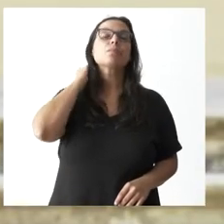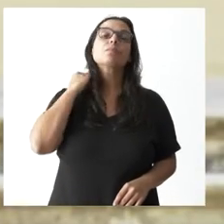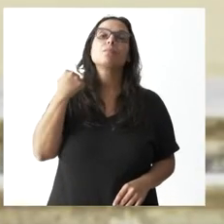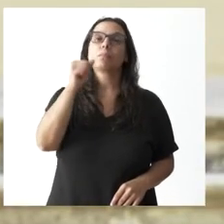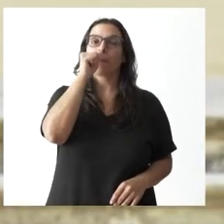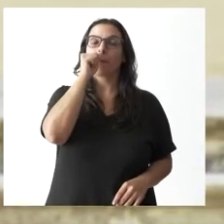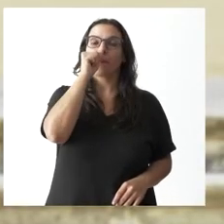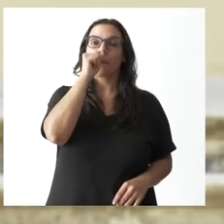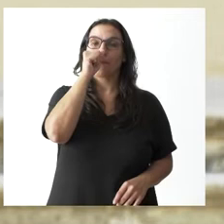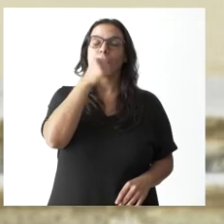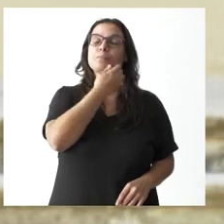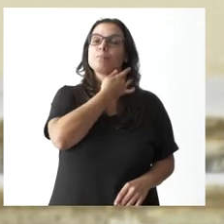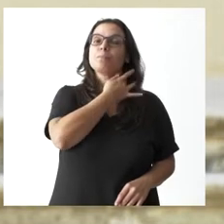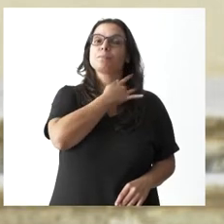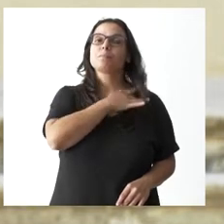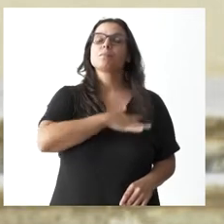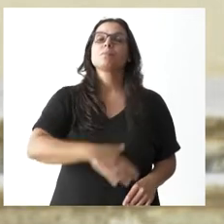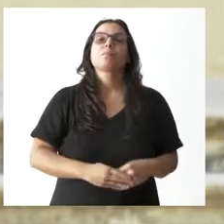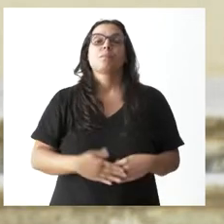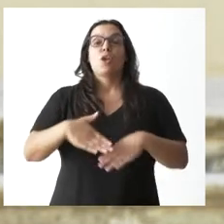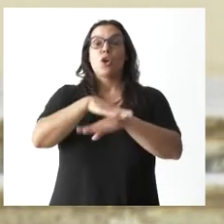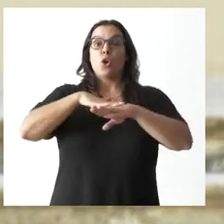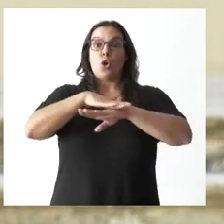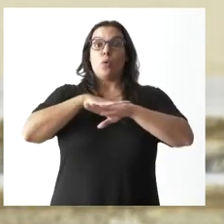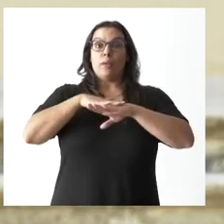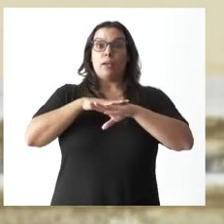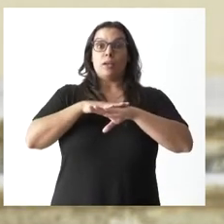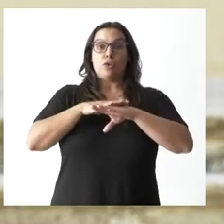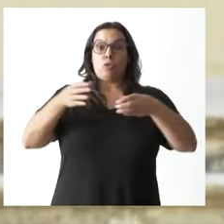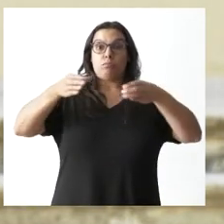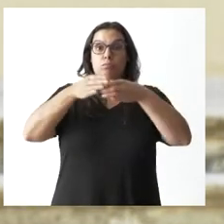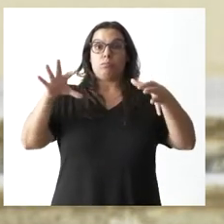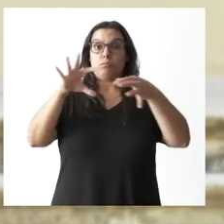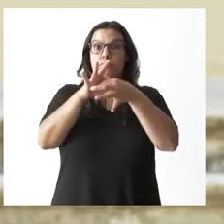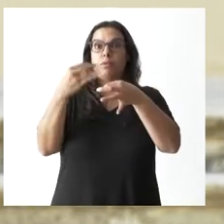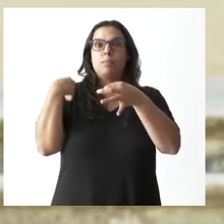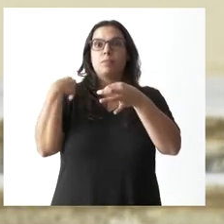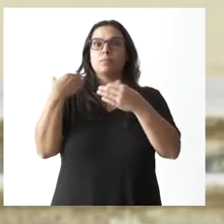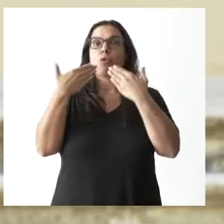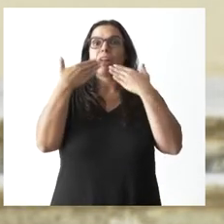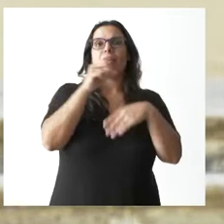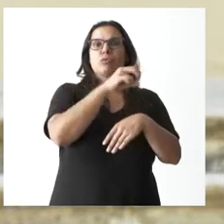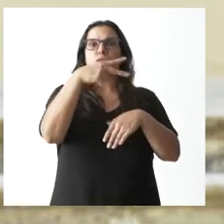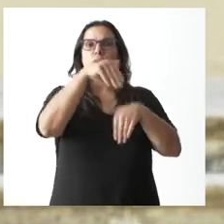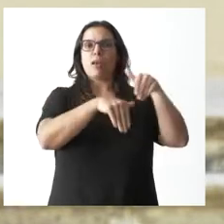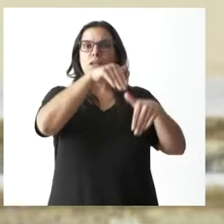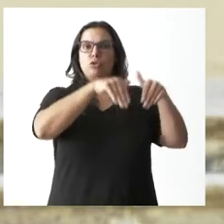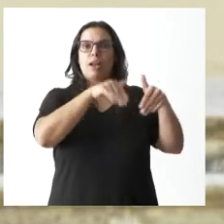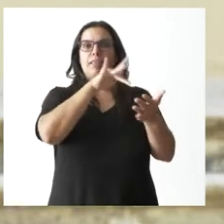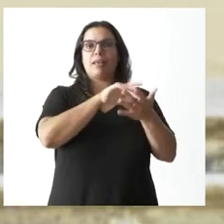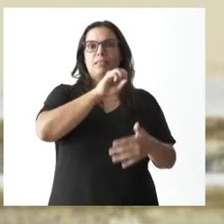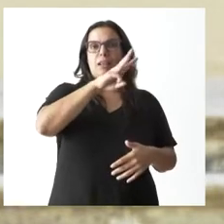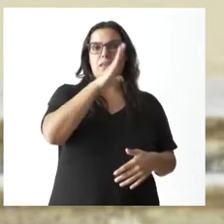el Gobierno es el Gobierno que salió de las urnas del 13 de febrero. Es un Gobierno que